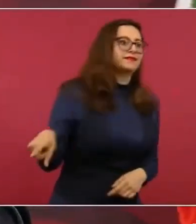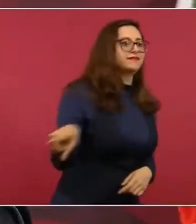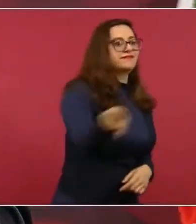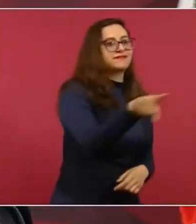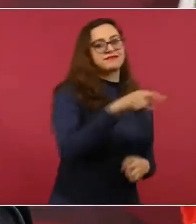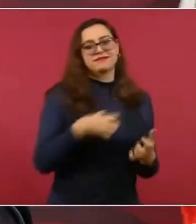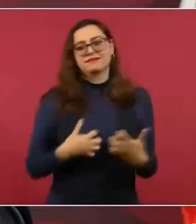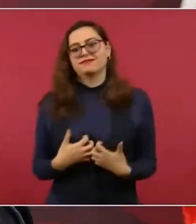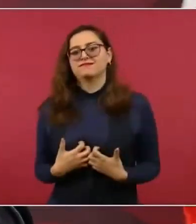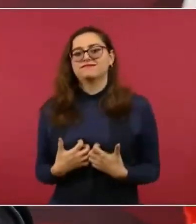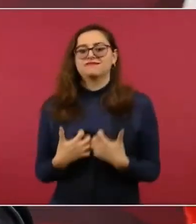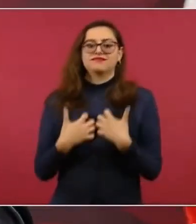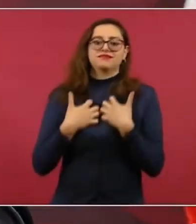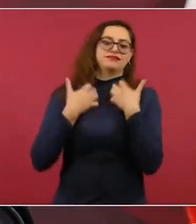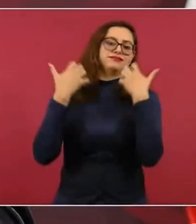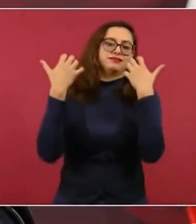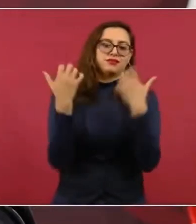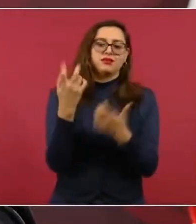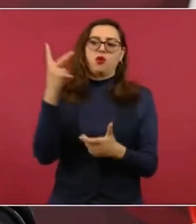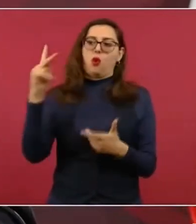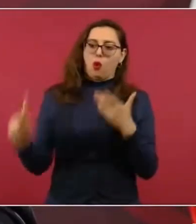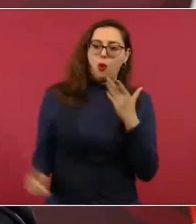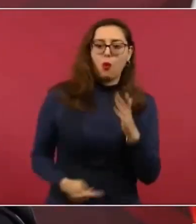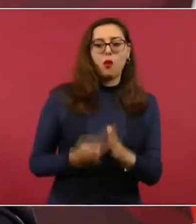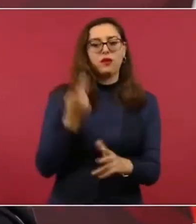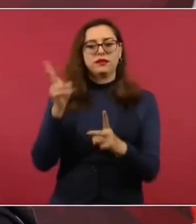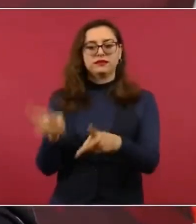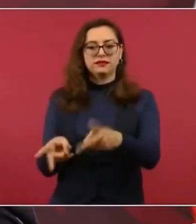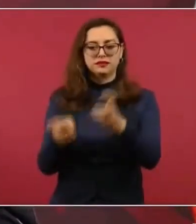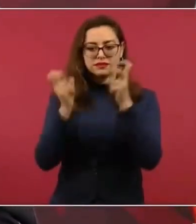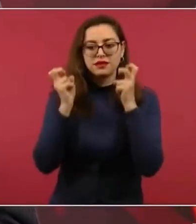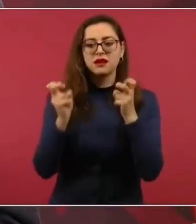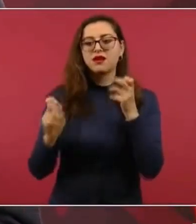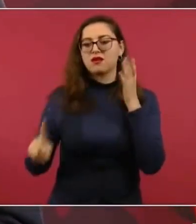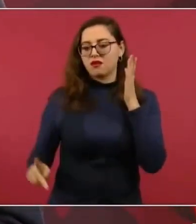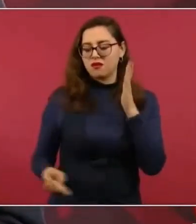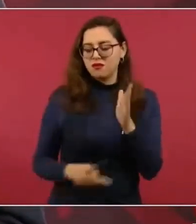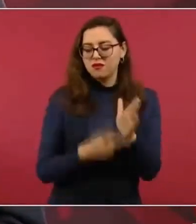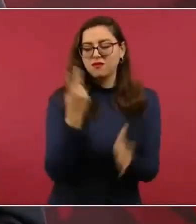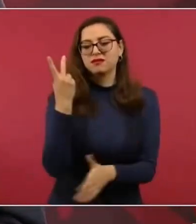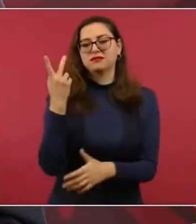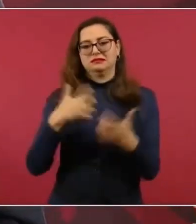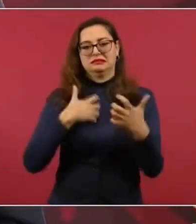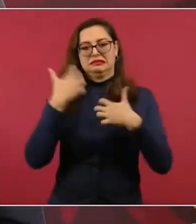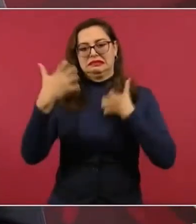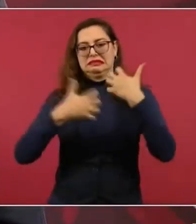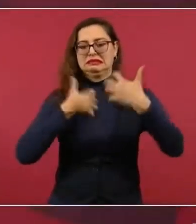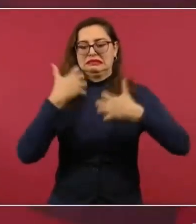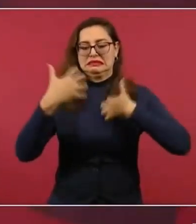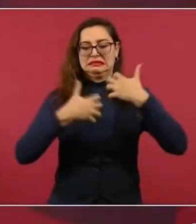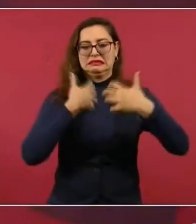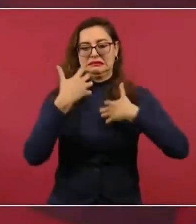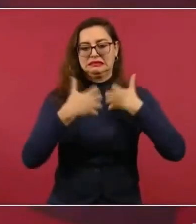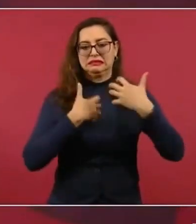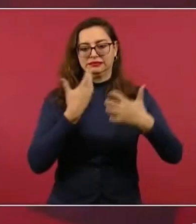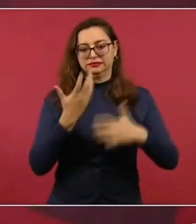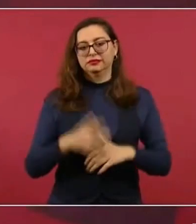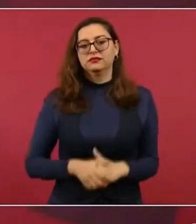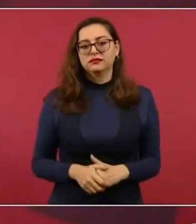de la venta